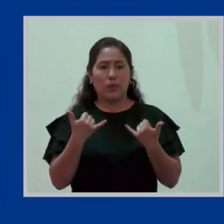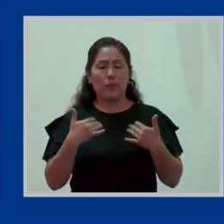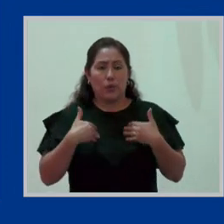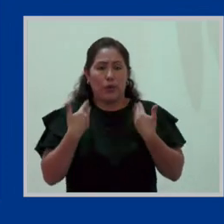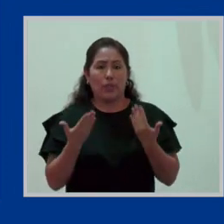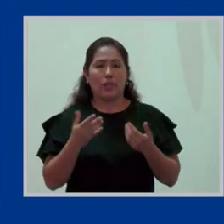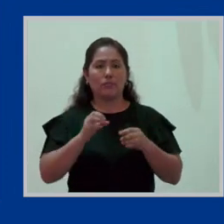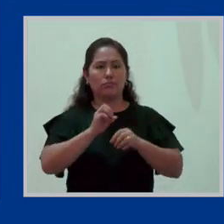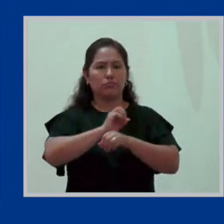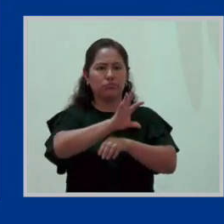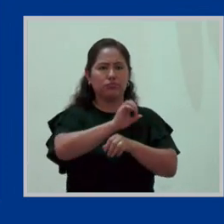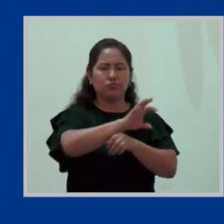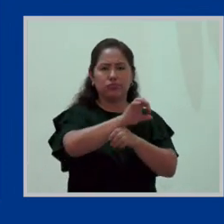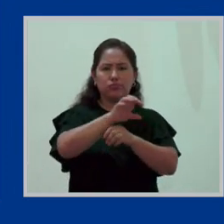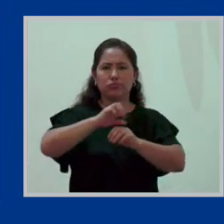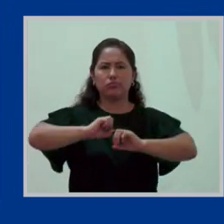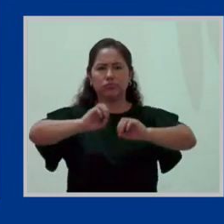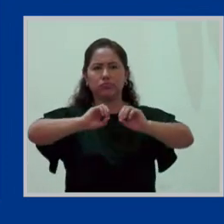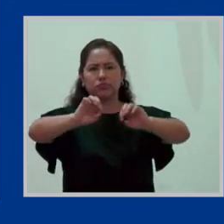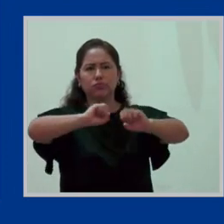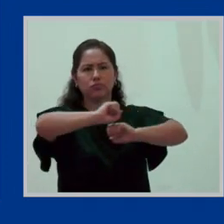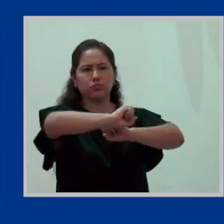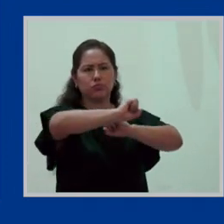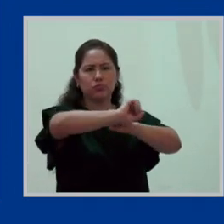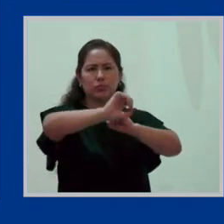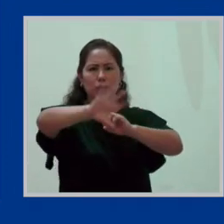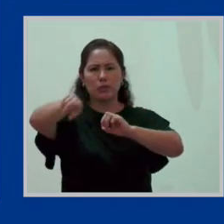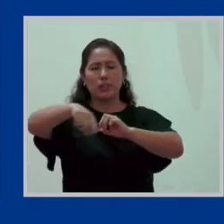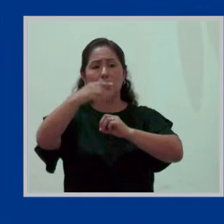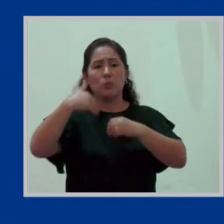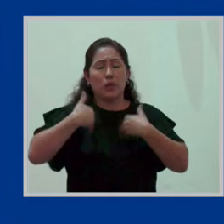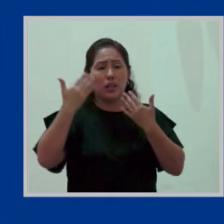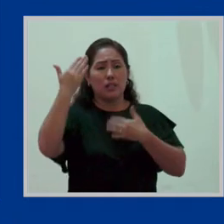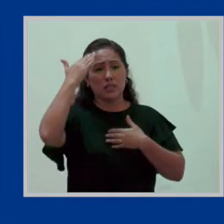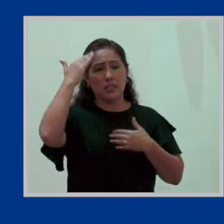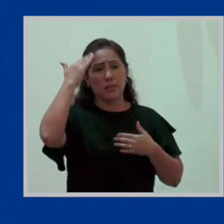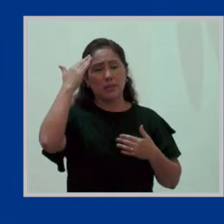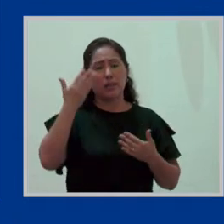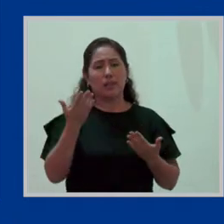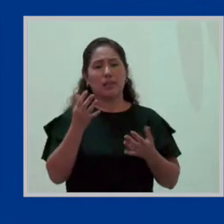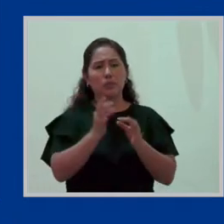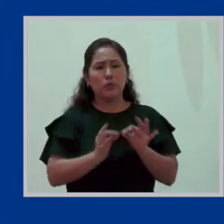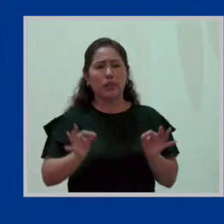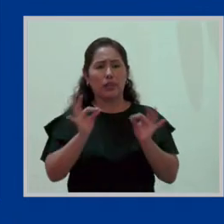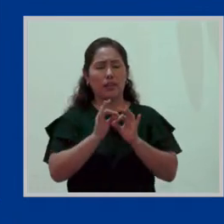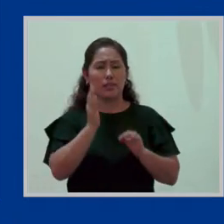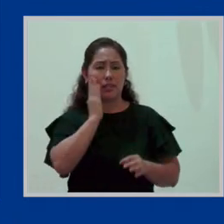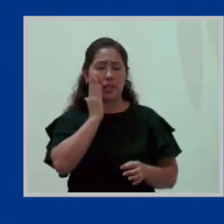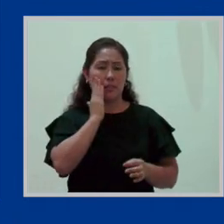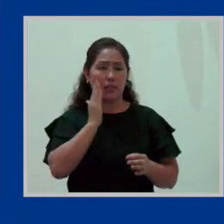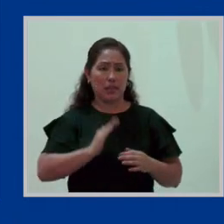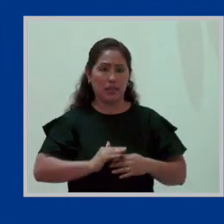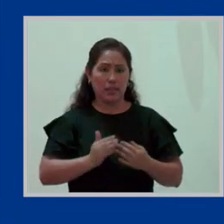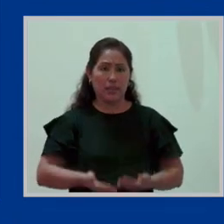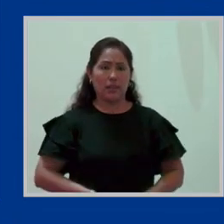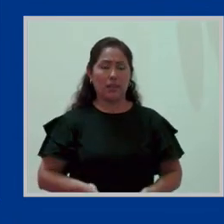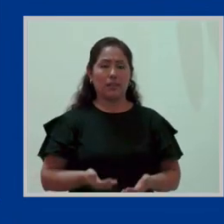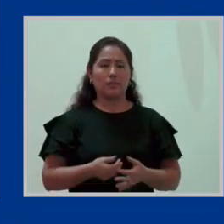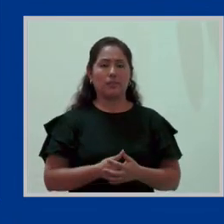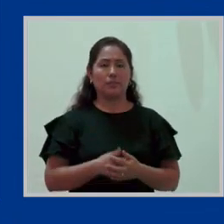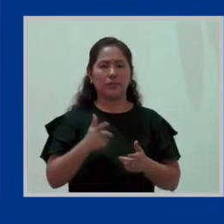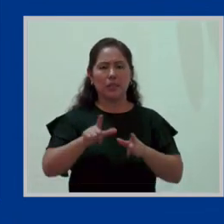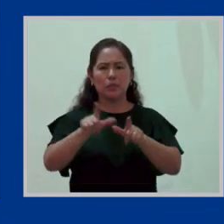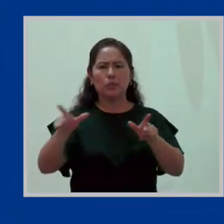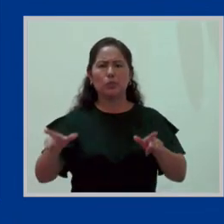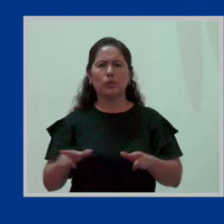difundir y sensibilizar información sobre la protección a la maternidad. Pero quizá, además de esos supuestos específicos